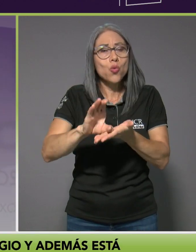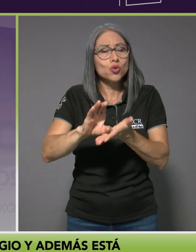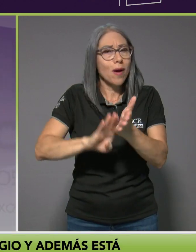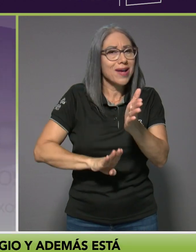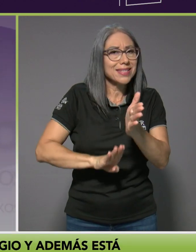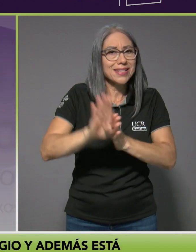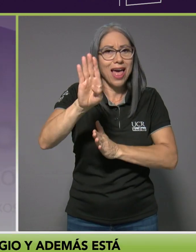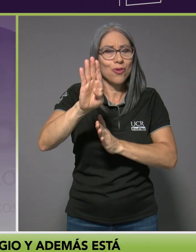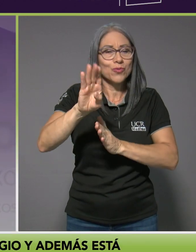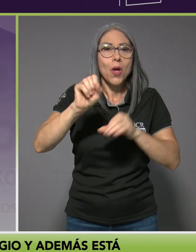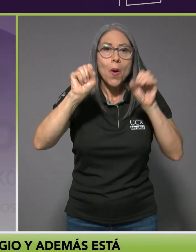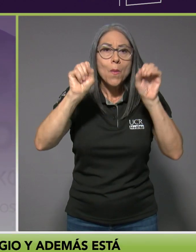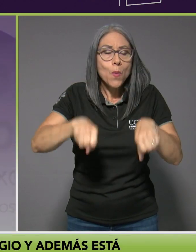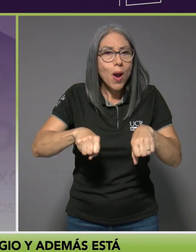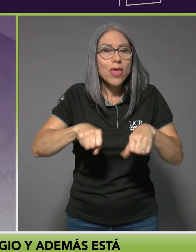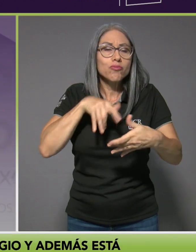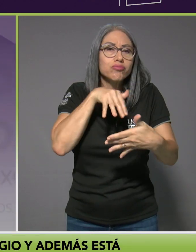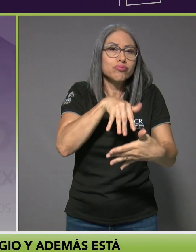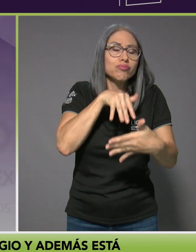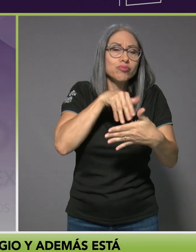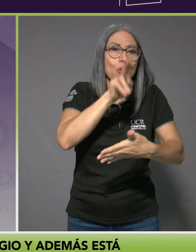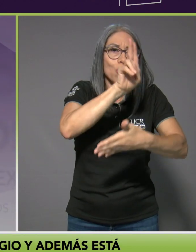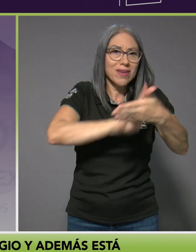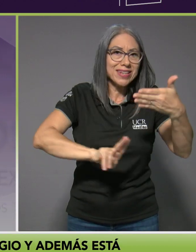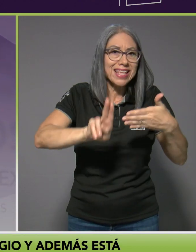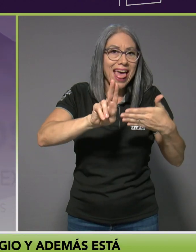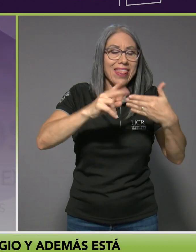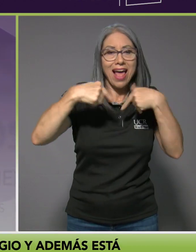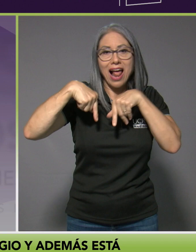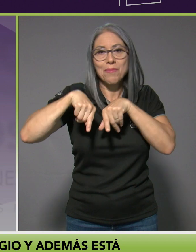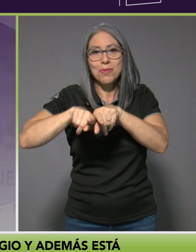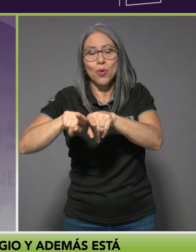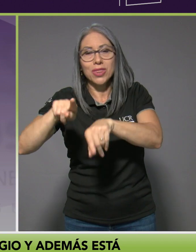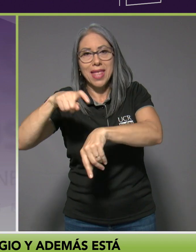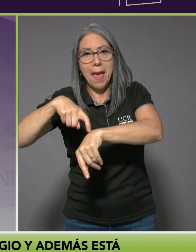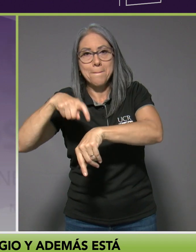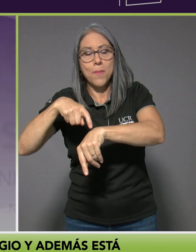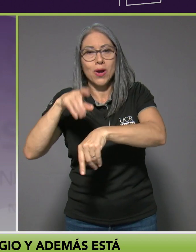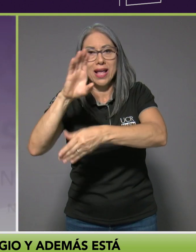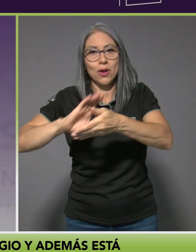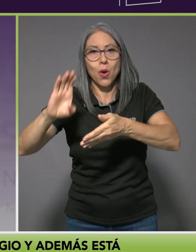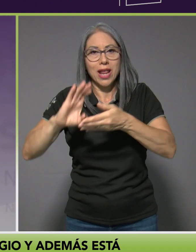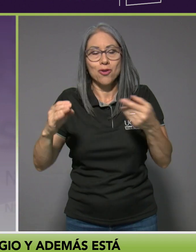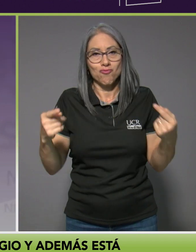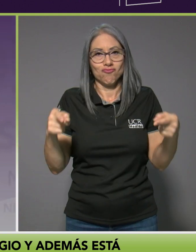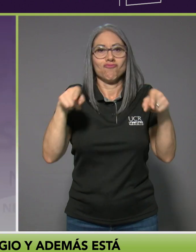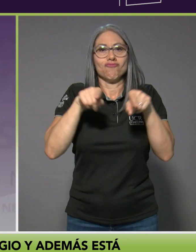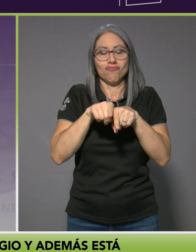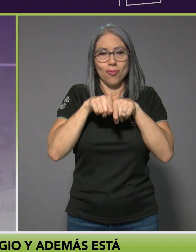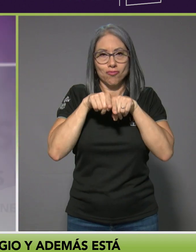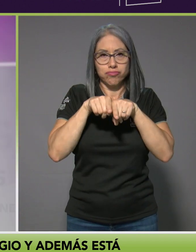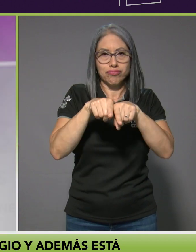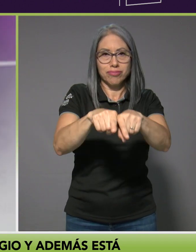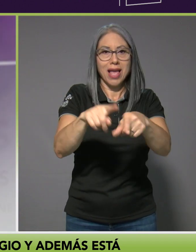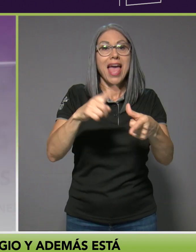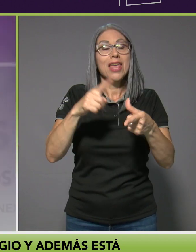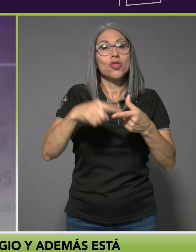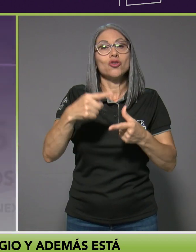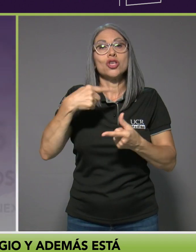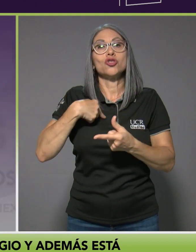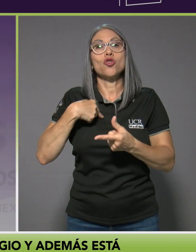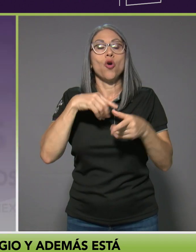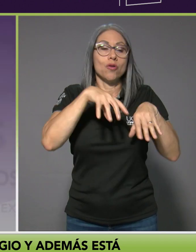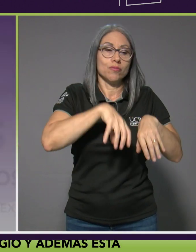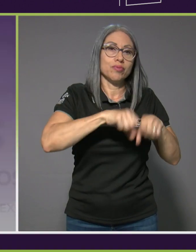permite tomar clases de universidad al mismo tiempo que estoy en el colegio. Entonces estoy tomando cuatro clases de